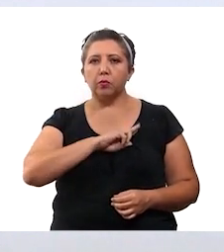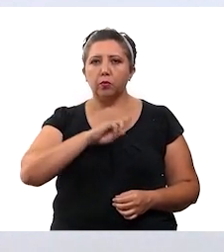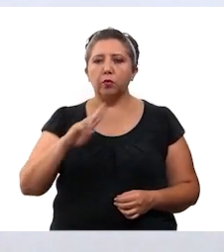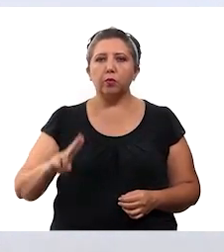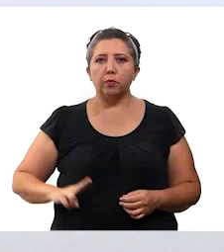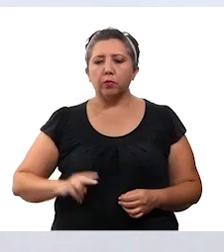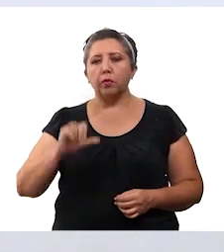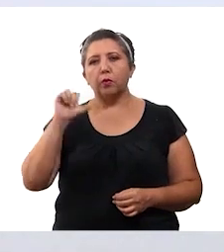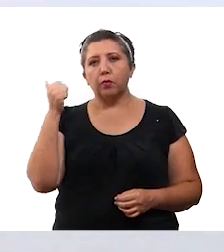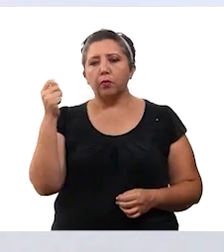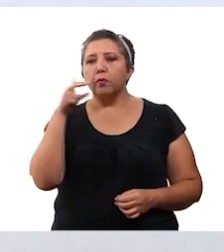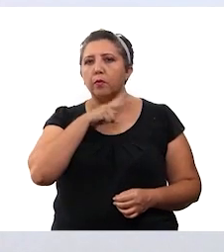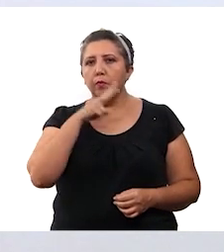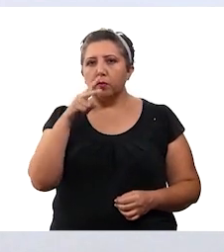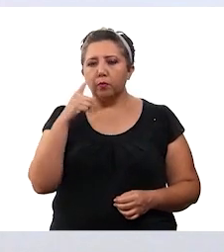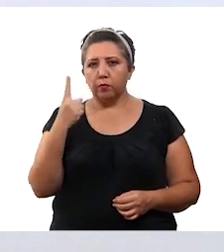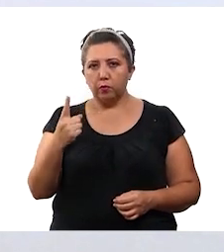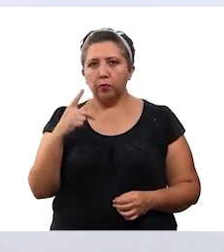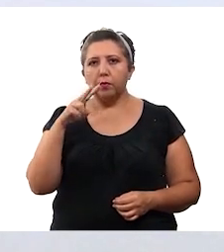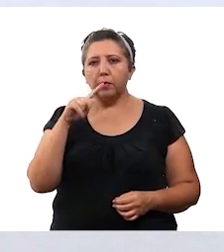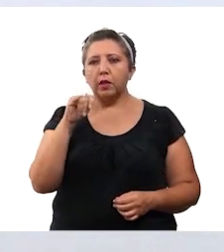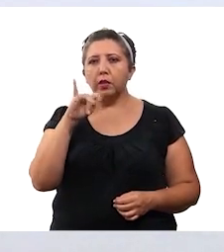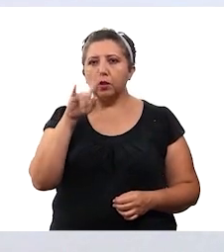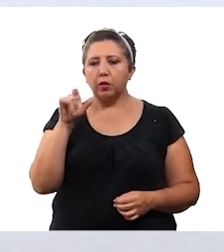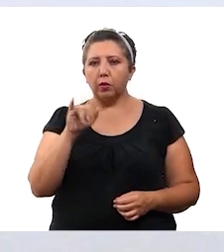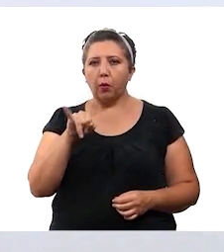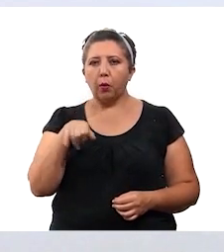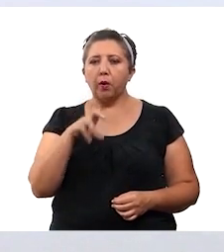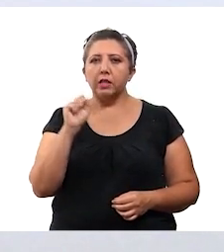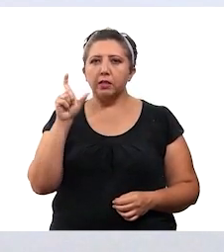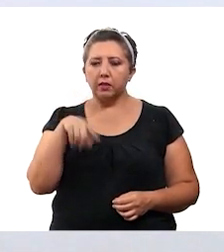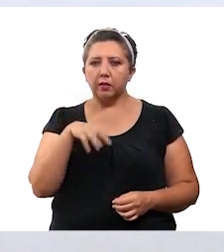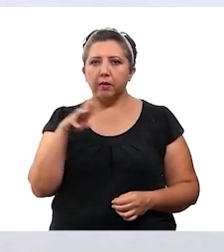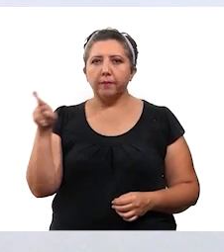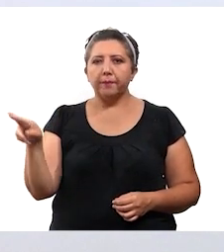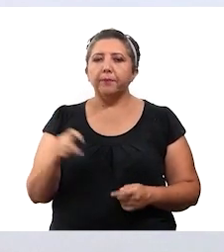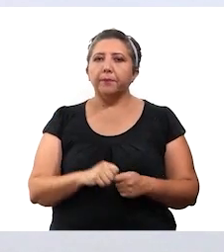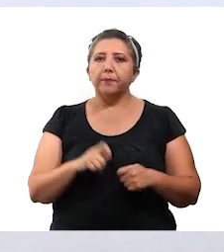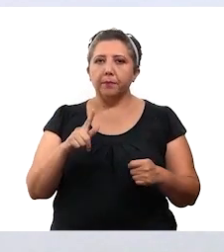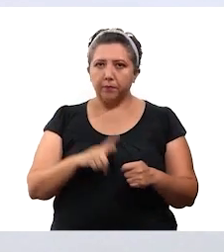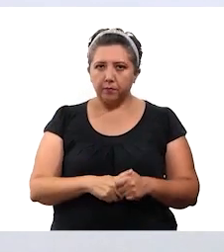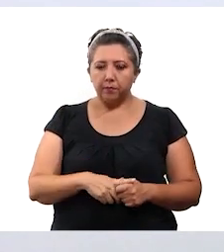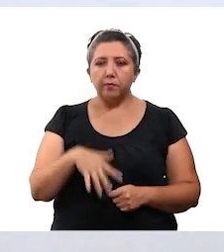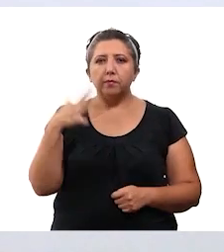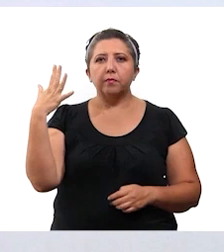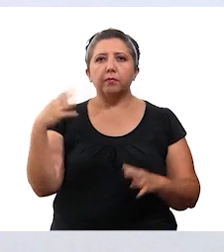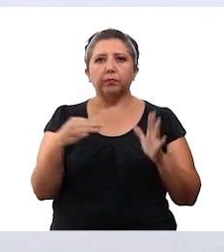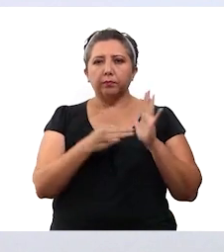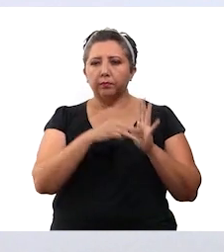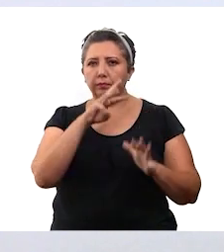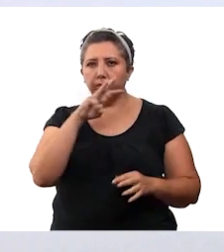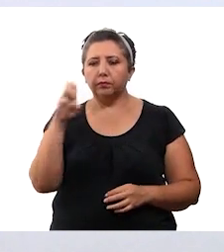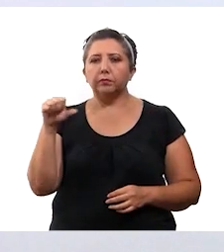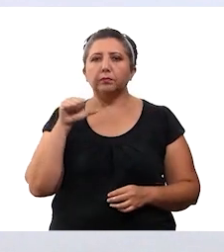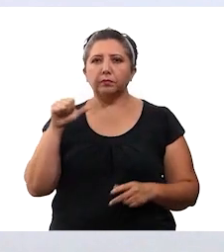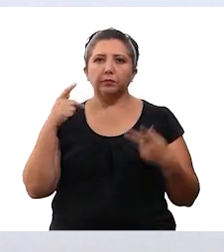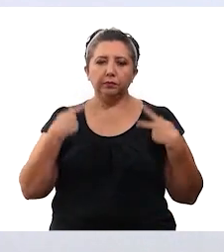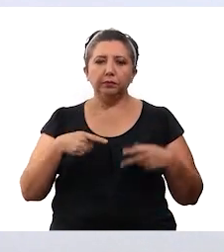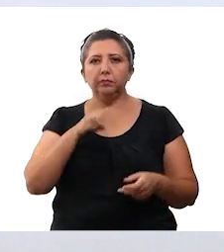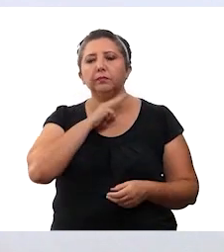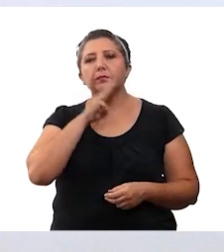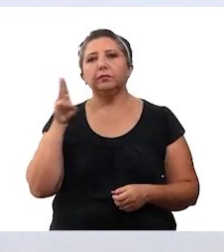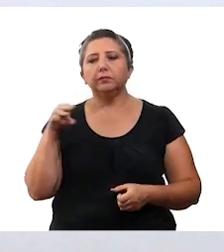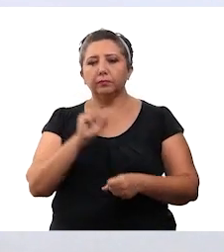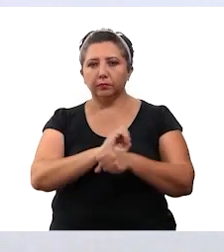en Humán, 1 en Valladolid y 1 en Benito Juárez, Quintana Roo. En total son 5.316 las